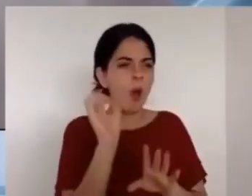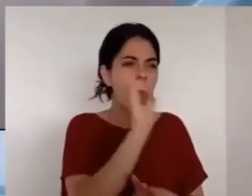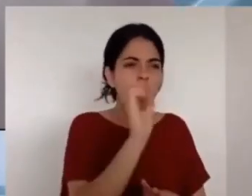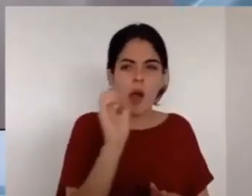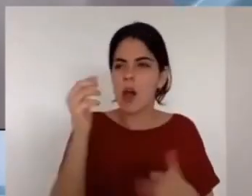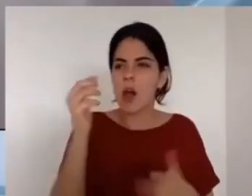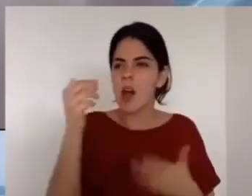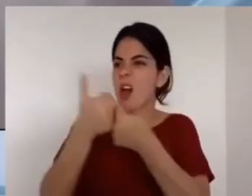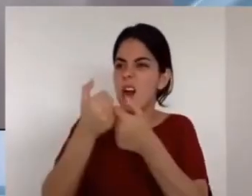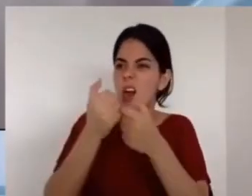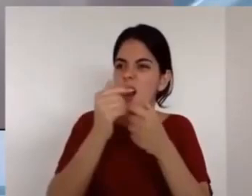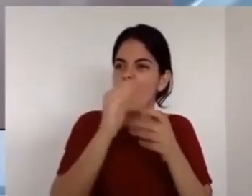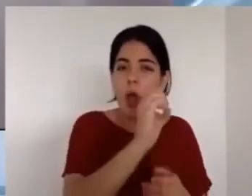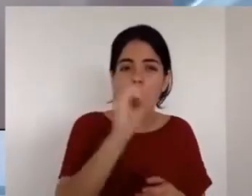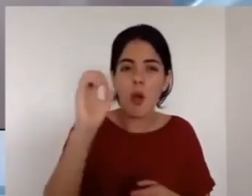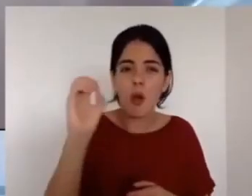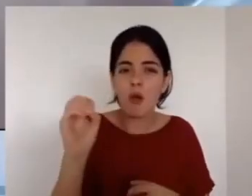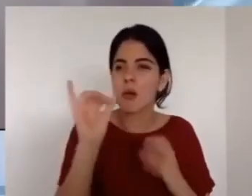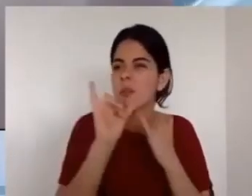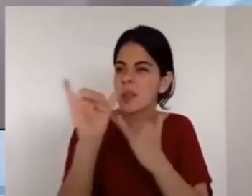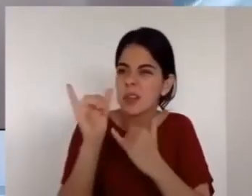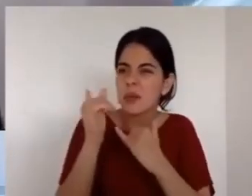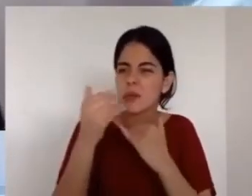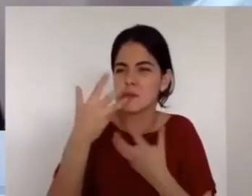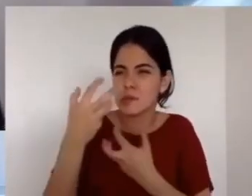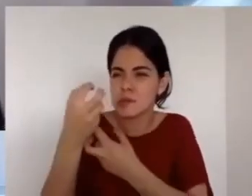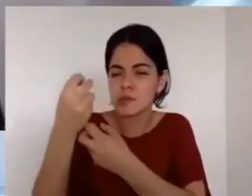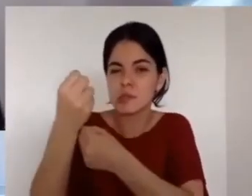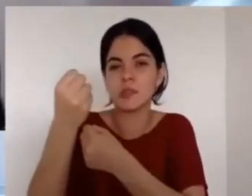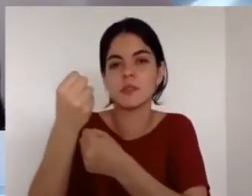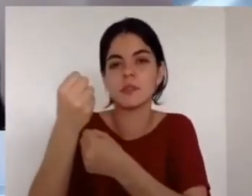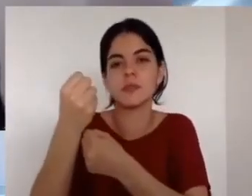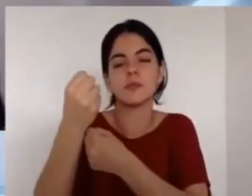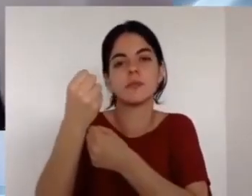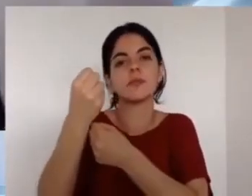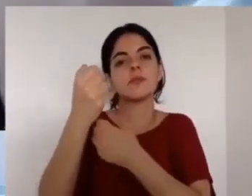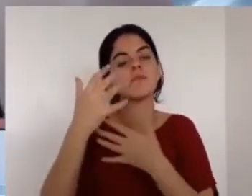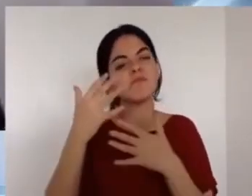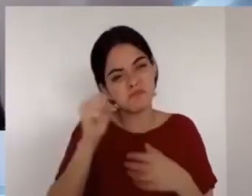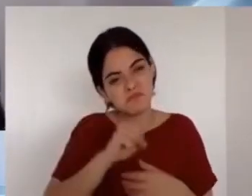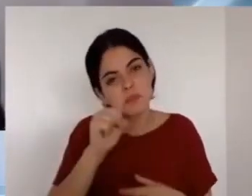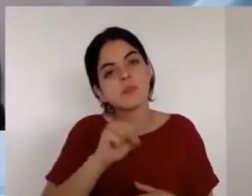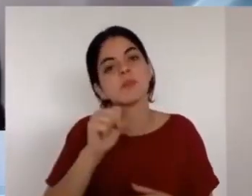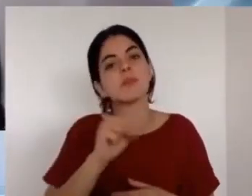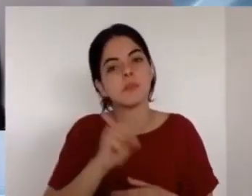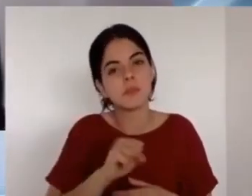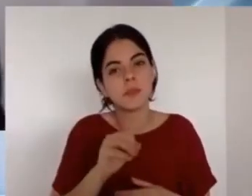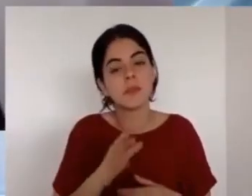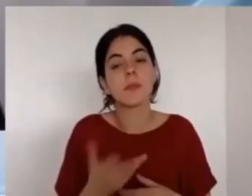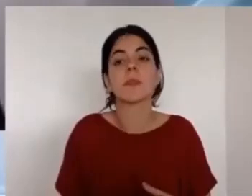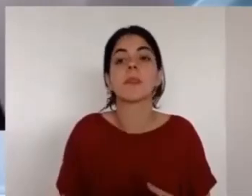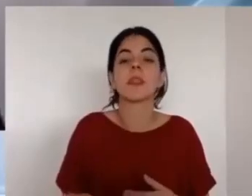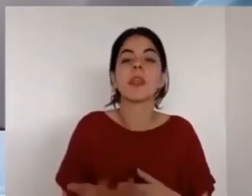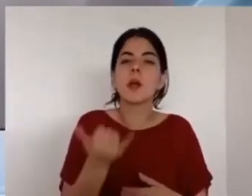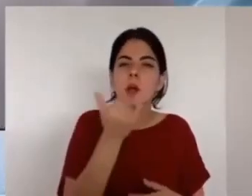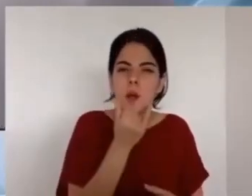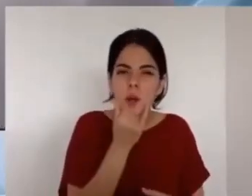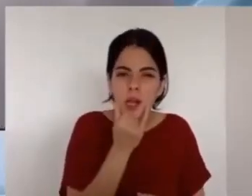nosotros. ¿Sabe dónde lo explica? En las palabras que sigue. Dice, porque tuyo es el reino.